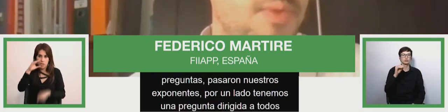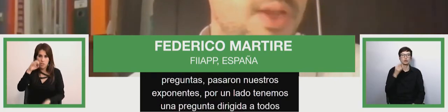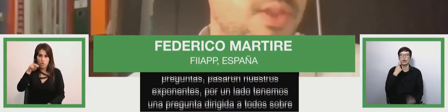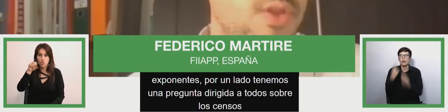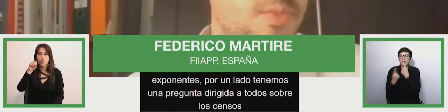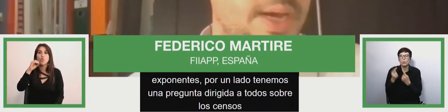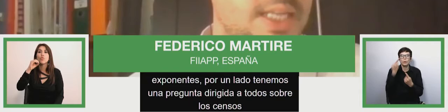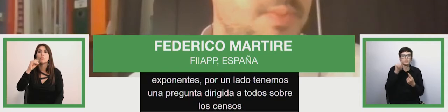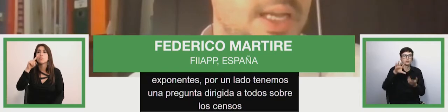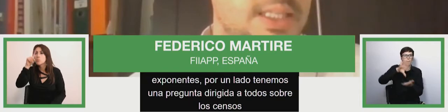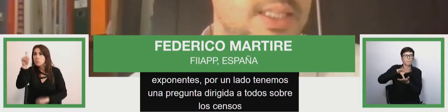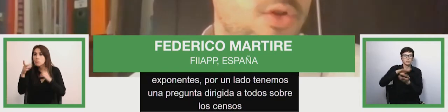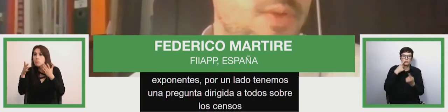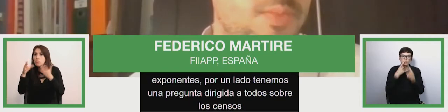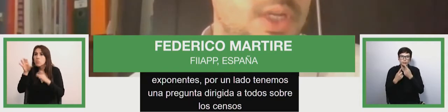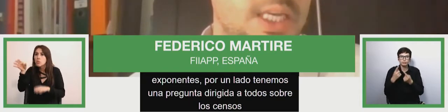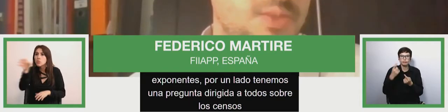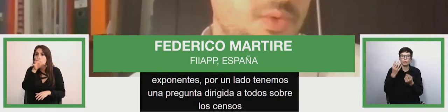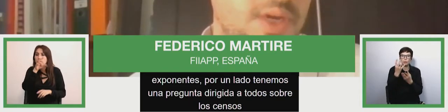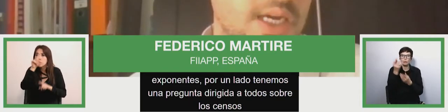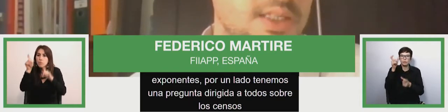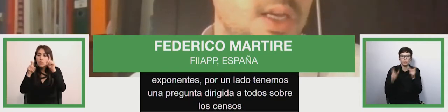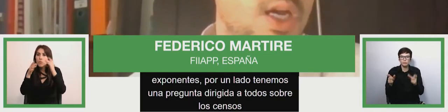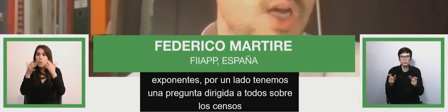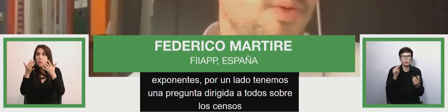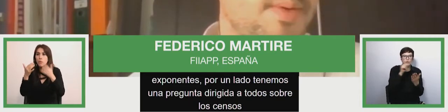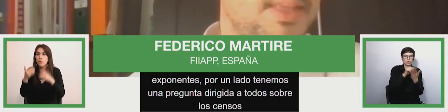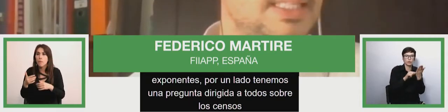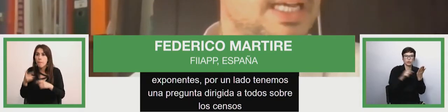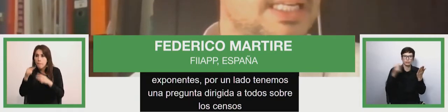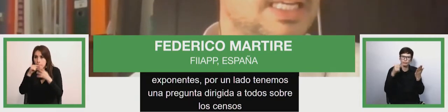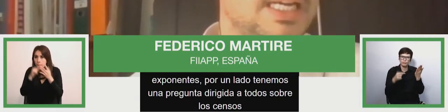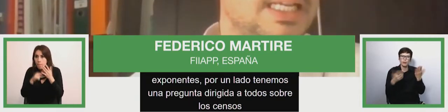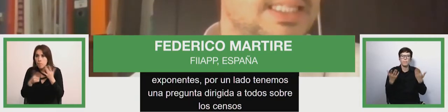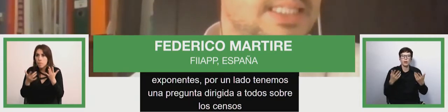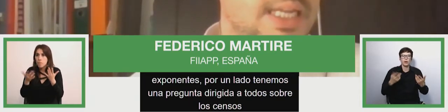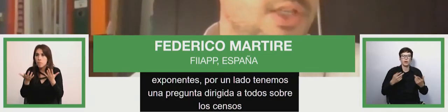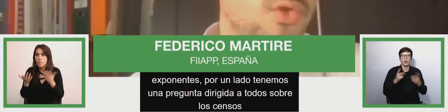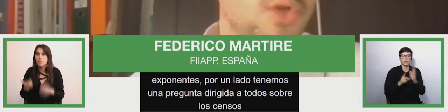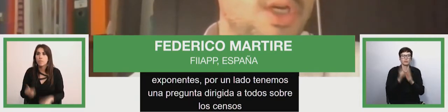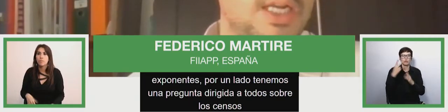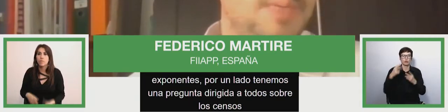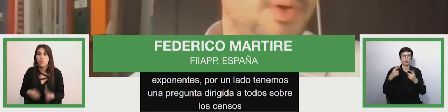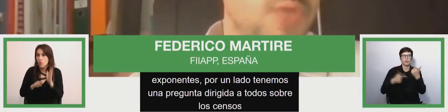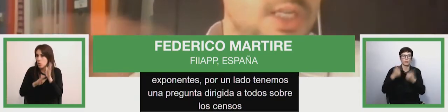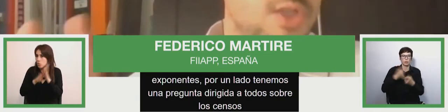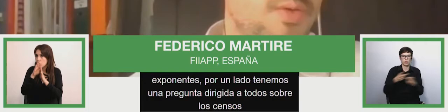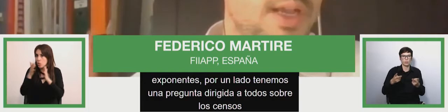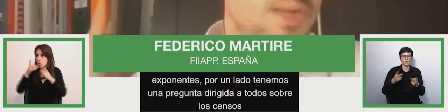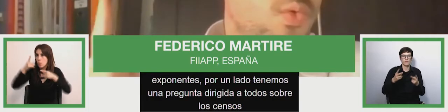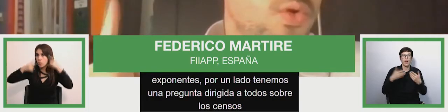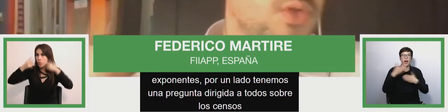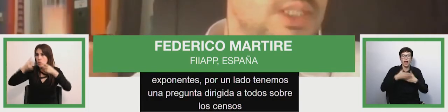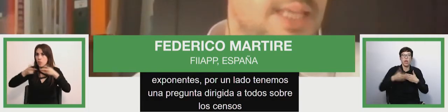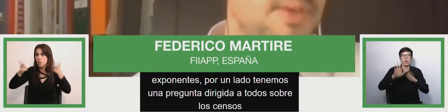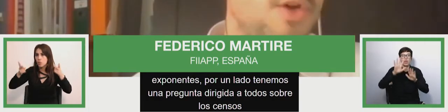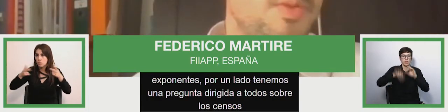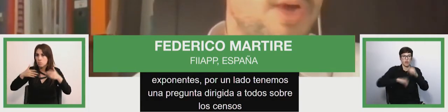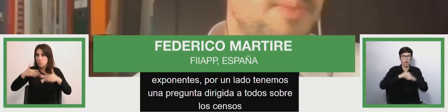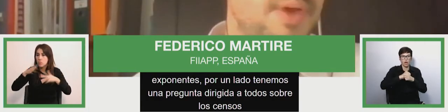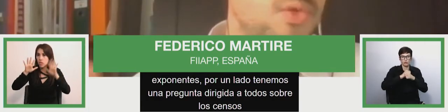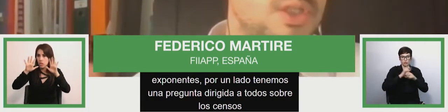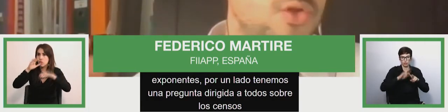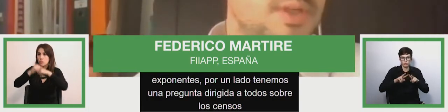de la población de un país para el desarrollo de políticas públicas normalmente se realizan cada 10 años la pregunta es doble uno se debe